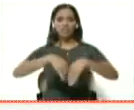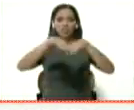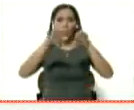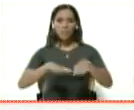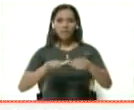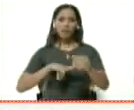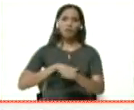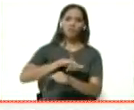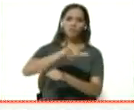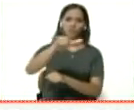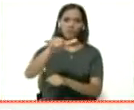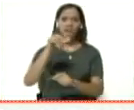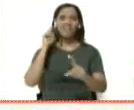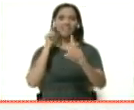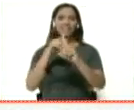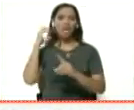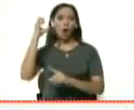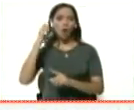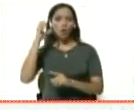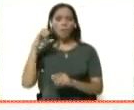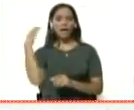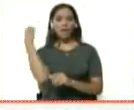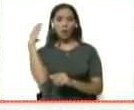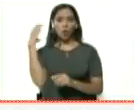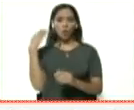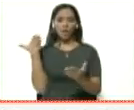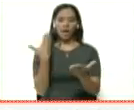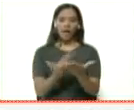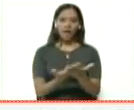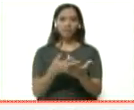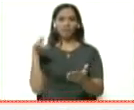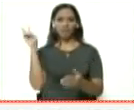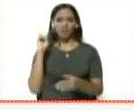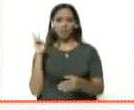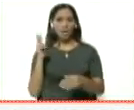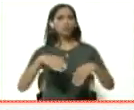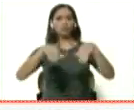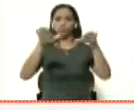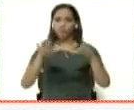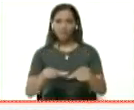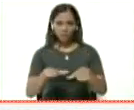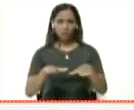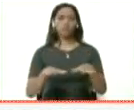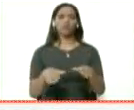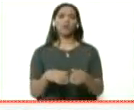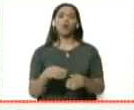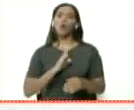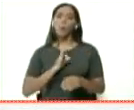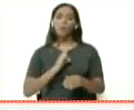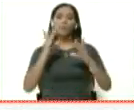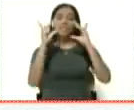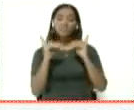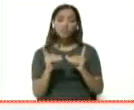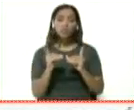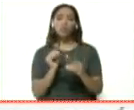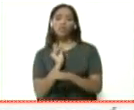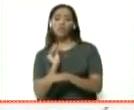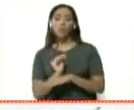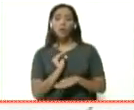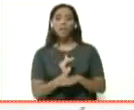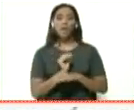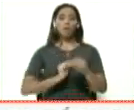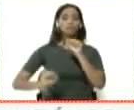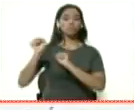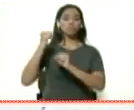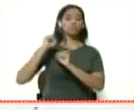provenientes desde Europa y Colombia hacia la República Bolivariana de Venezuela como parte de las medidas y las acciones preventivas